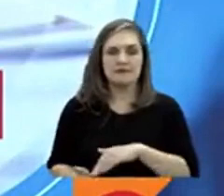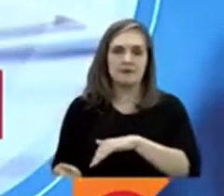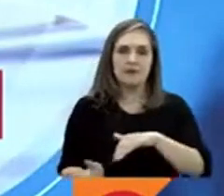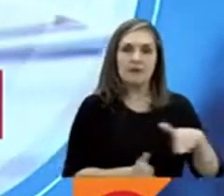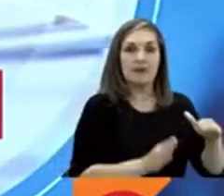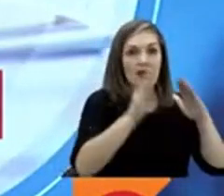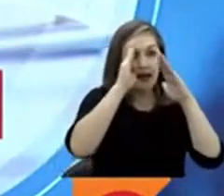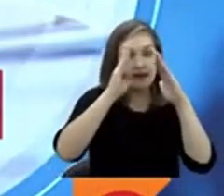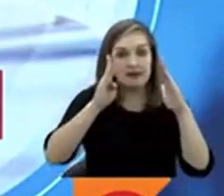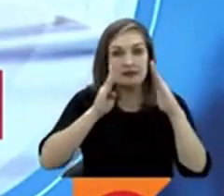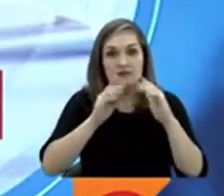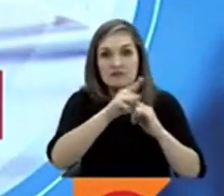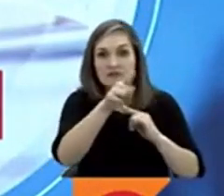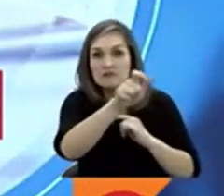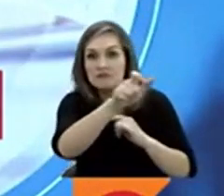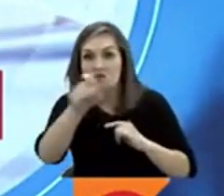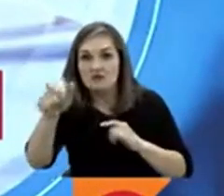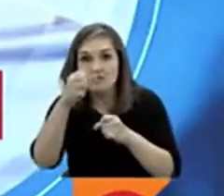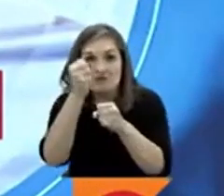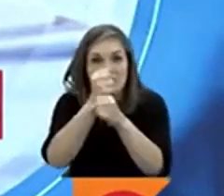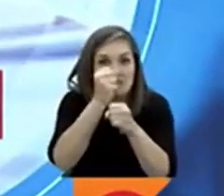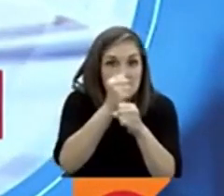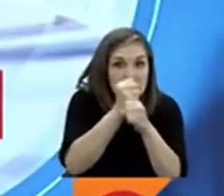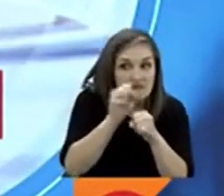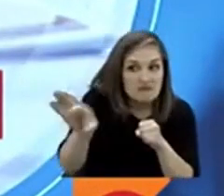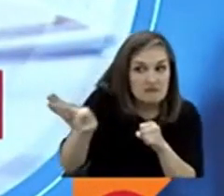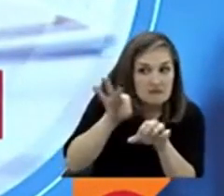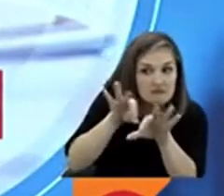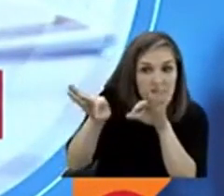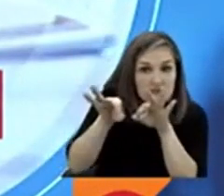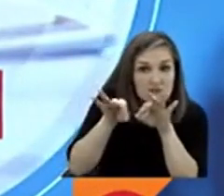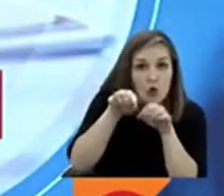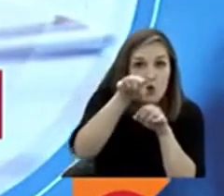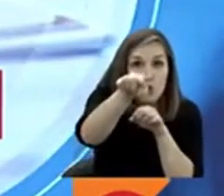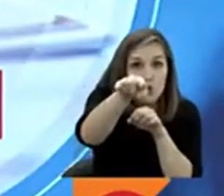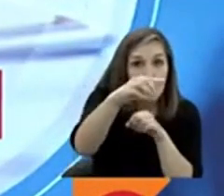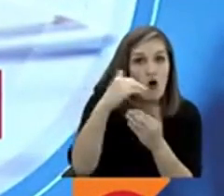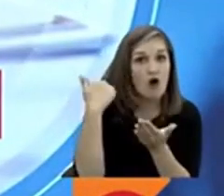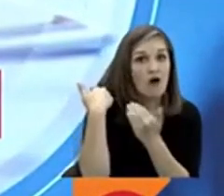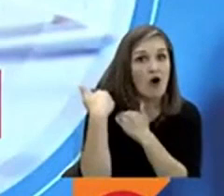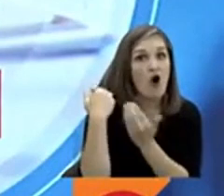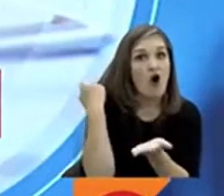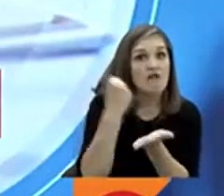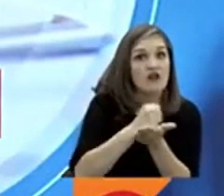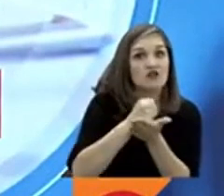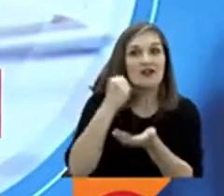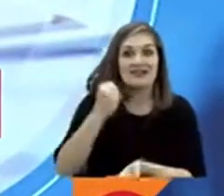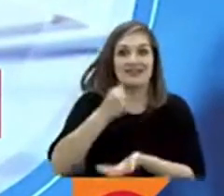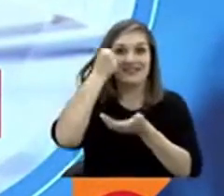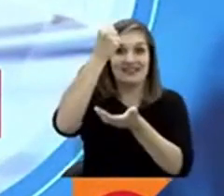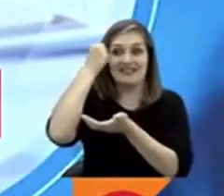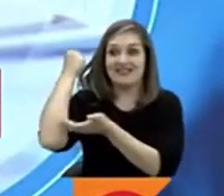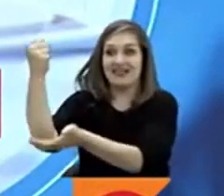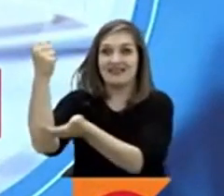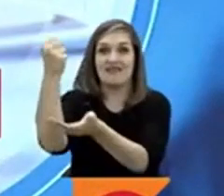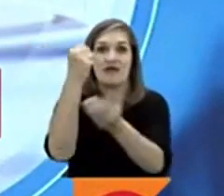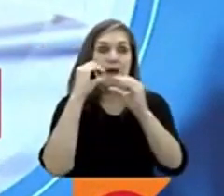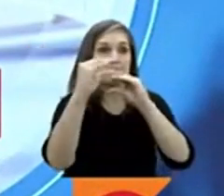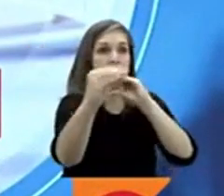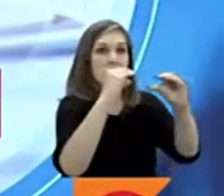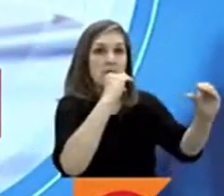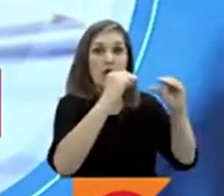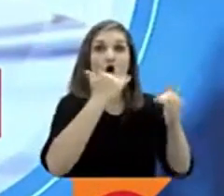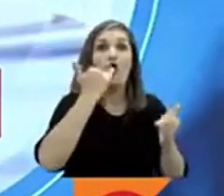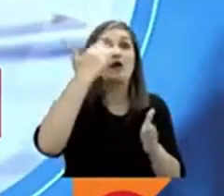Atención empleadores, si a esta hora usted no ha consignado las cesantías de sus trabajadores, puede exponerse a sanciones. El plazo venció